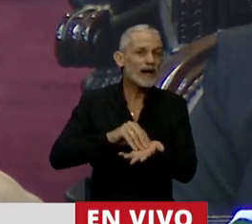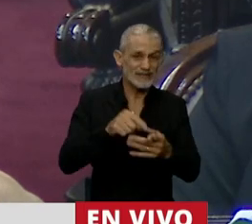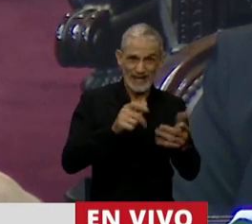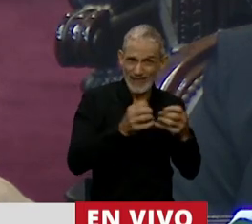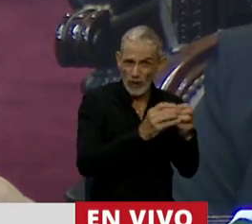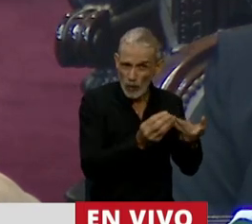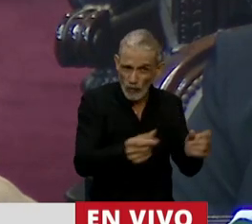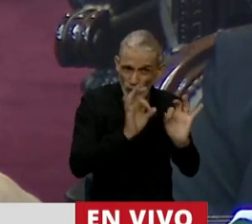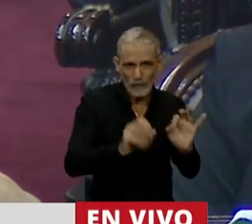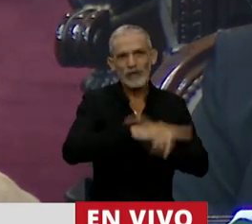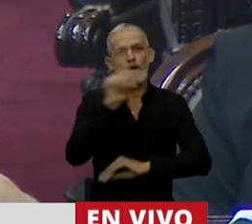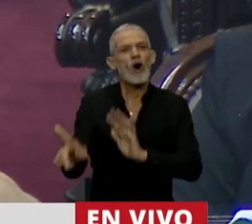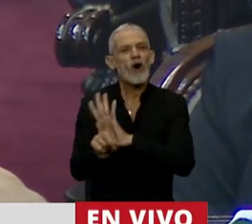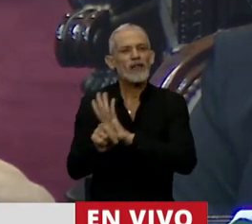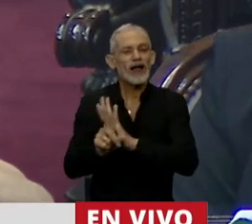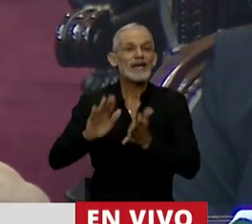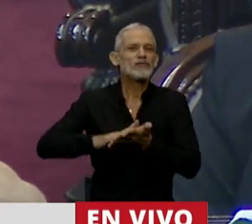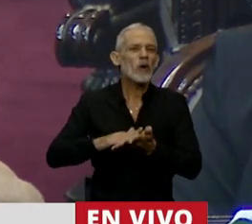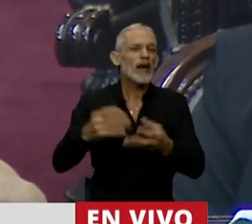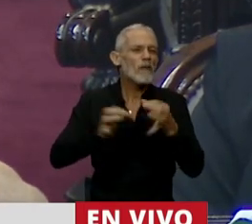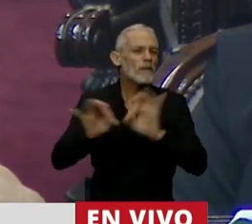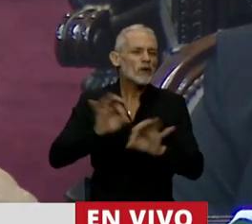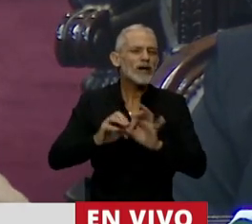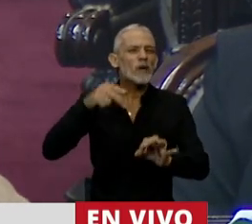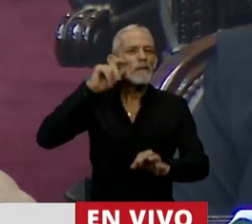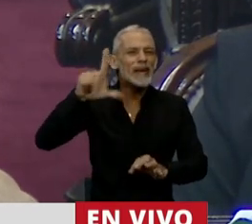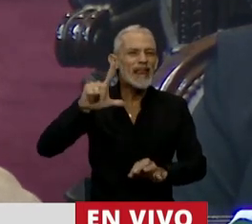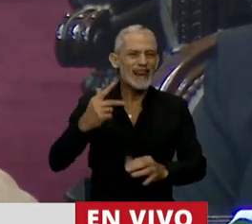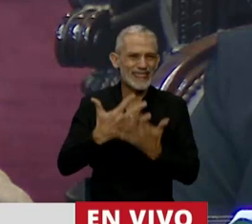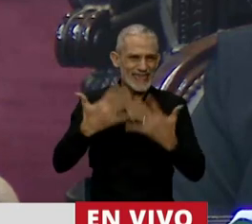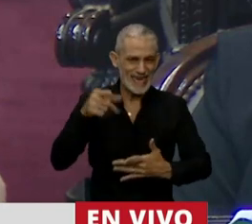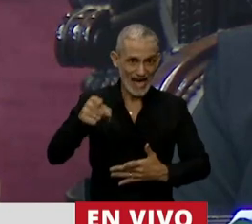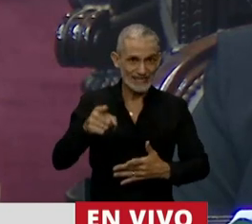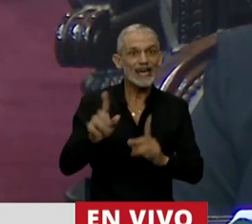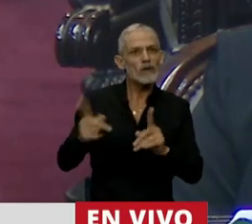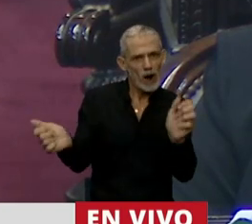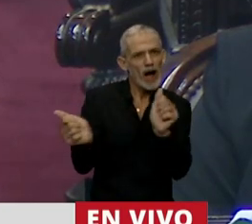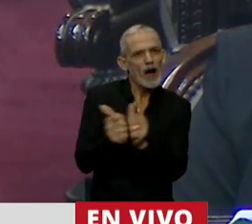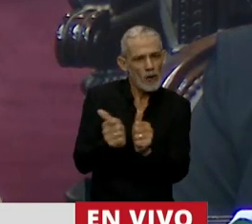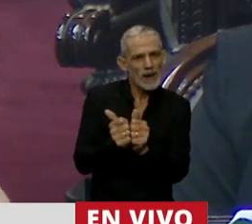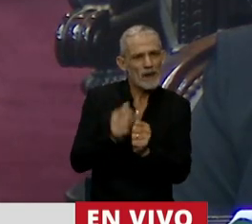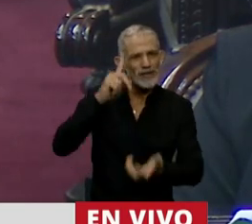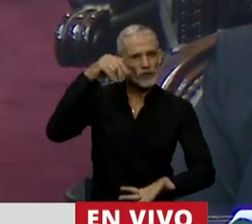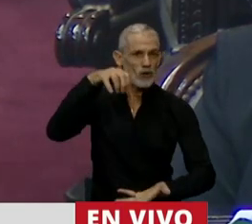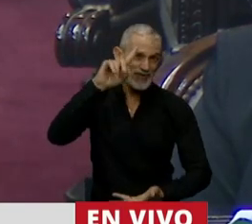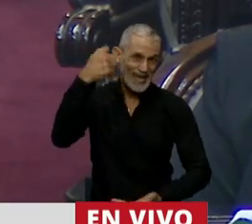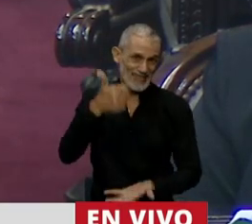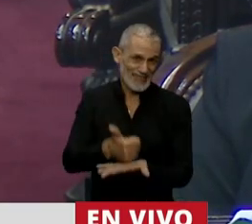de esta discusión, viene también la discusión por el proyecto Mil Días, que apunta a ese acompañamiento por parte del Estado.